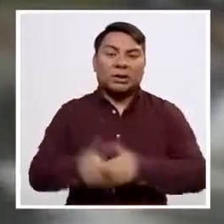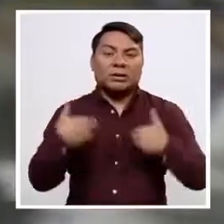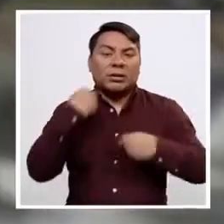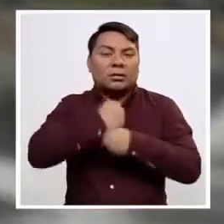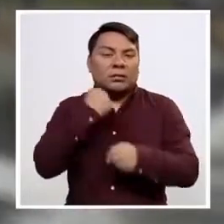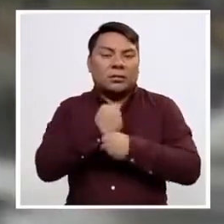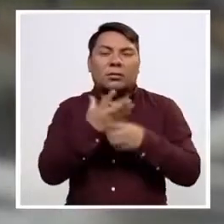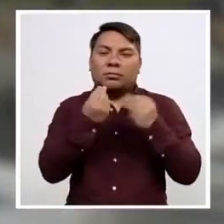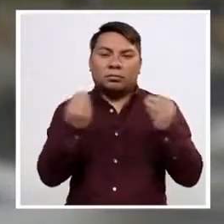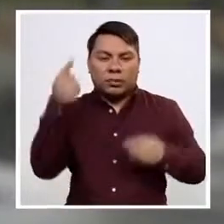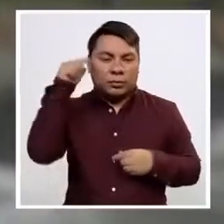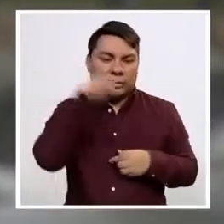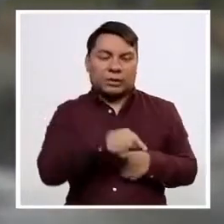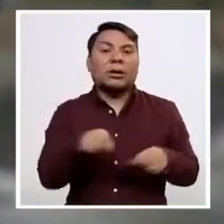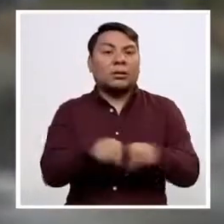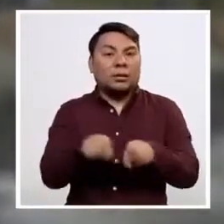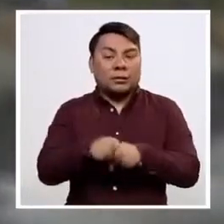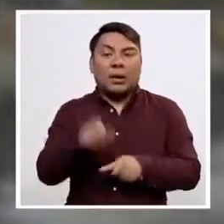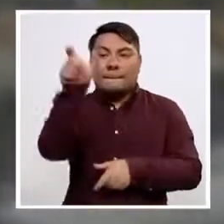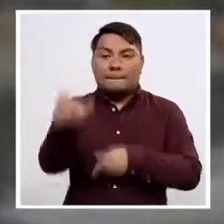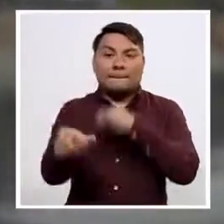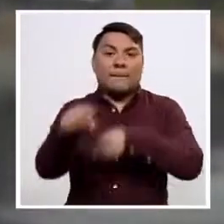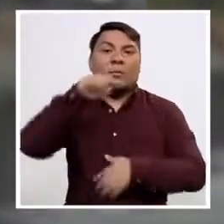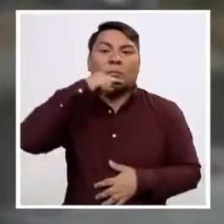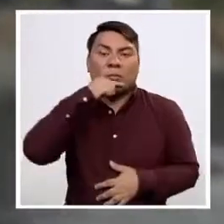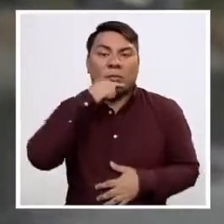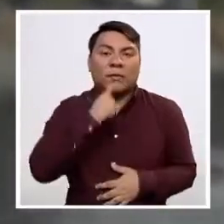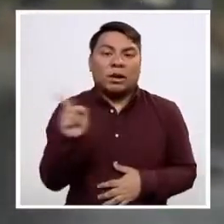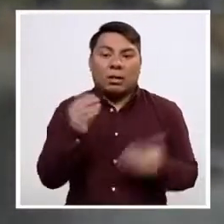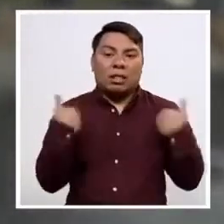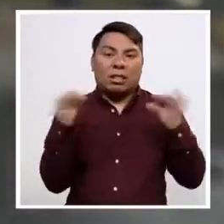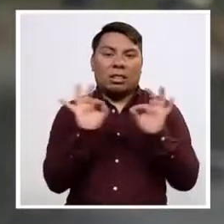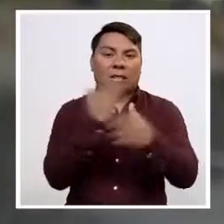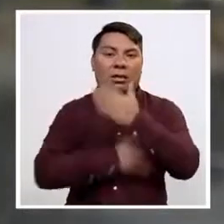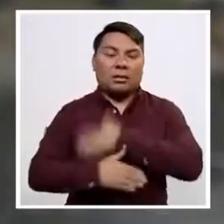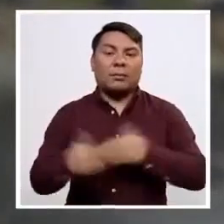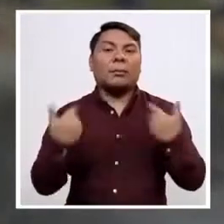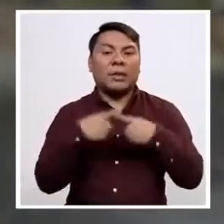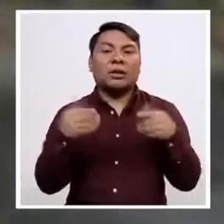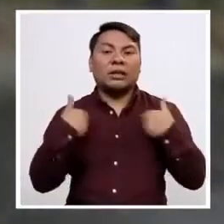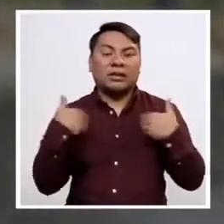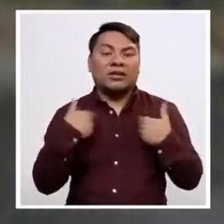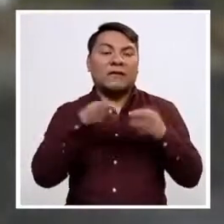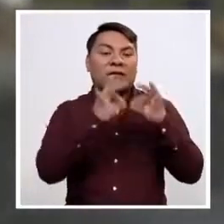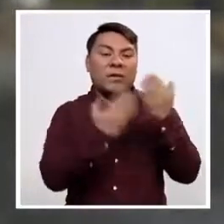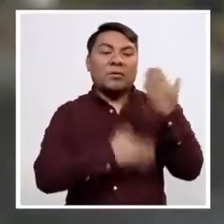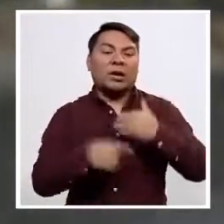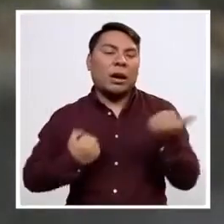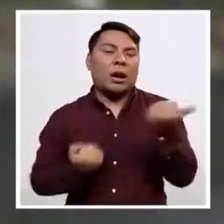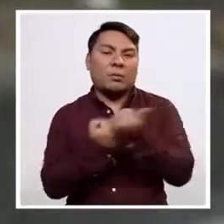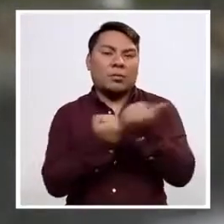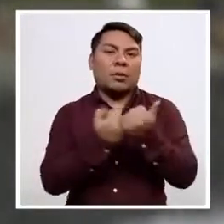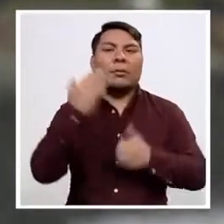tienen que trabajar duro por ellos. O personas, mujeres que no tienen discapacidad pero tienen algún familiar al que tienen que apoyar.